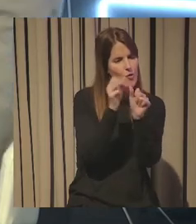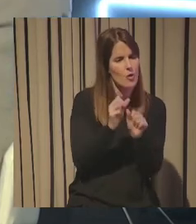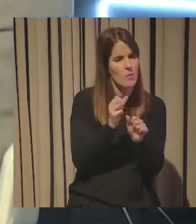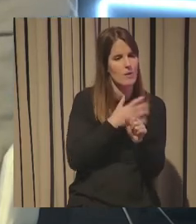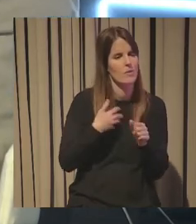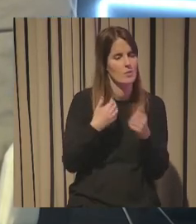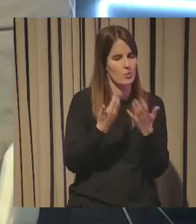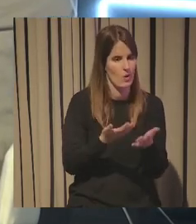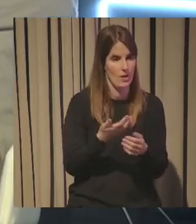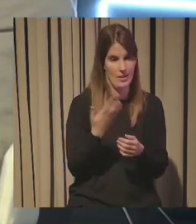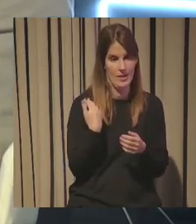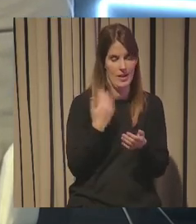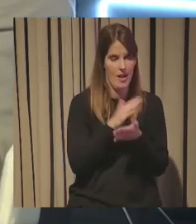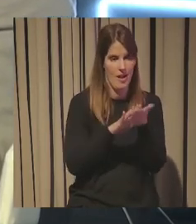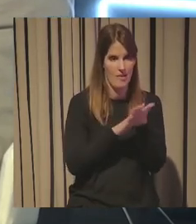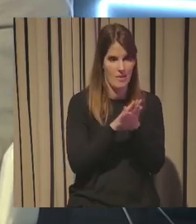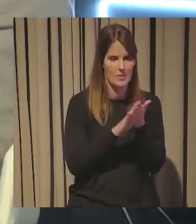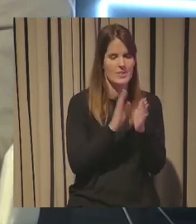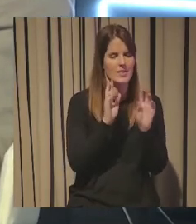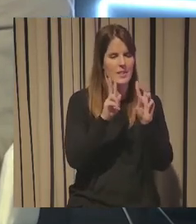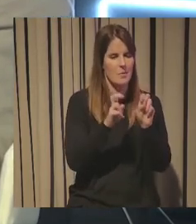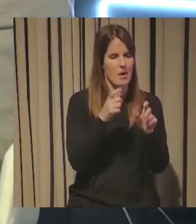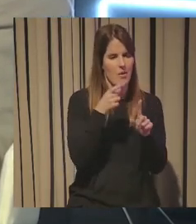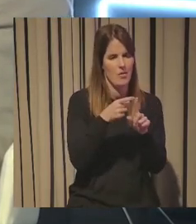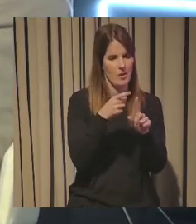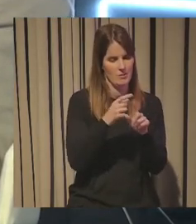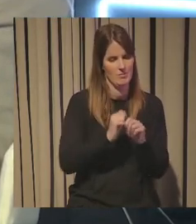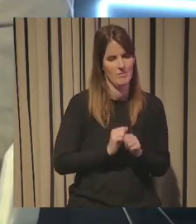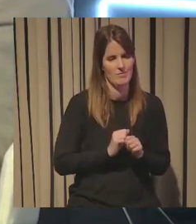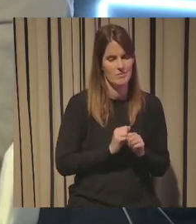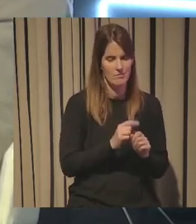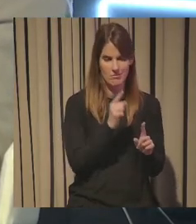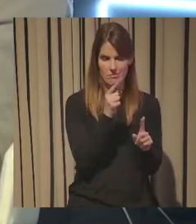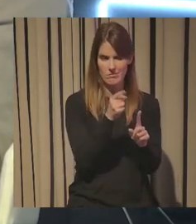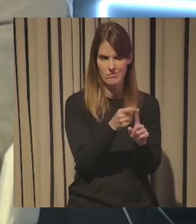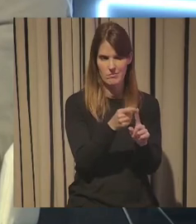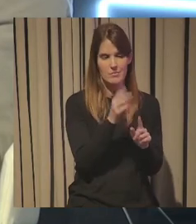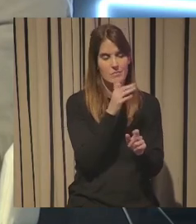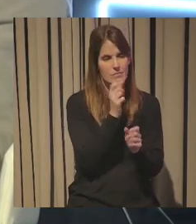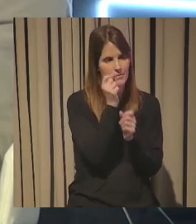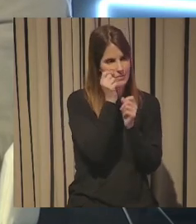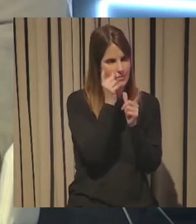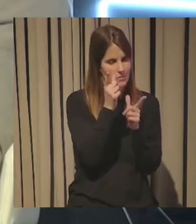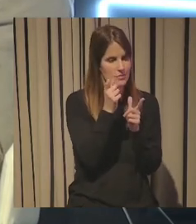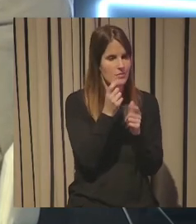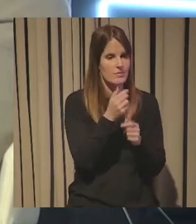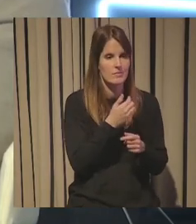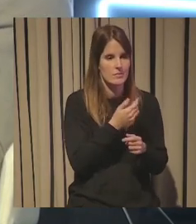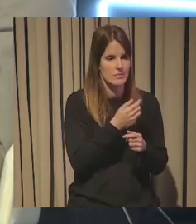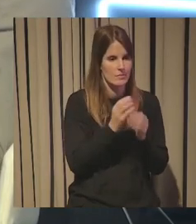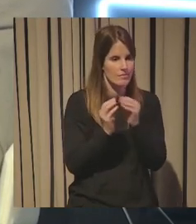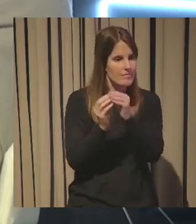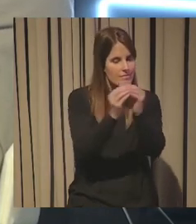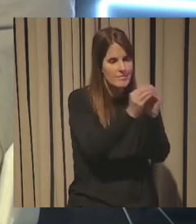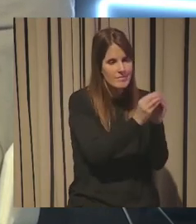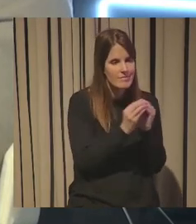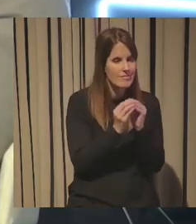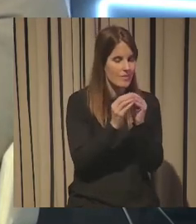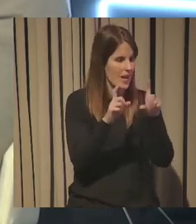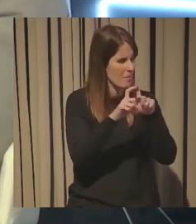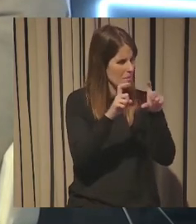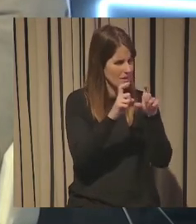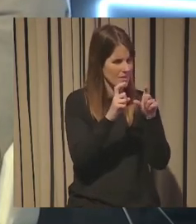decías antes Unai que es el propósito yo creo que hemos empezado a darnos cuenta que el lenguaje común o lo que nos une es la causa quiero decir